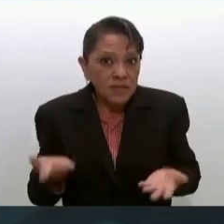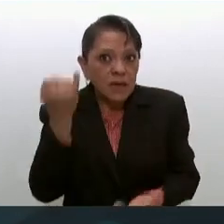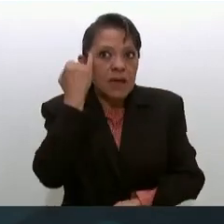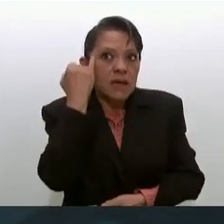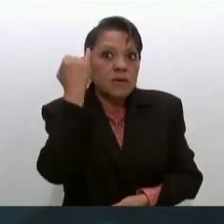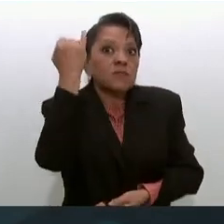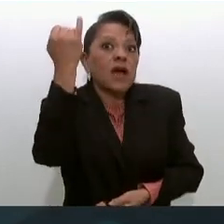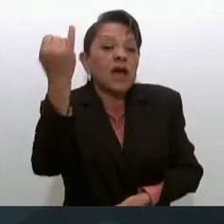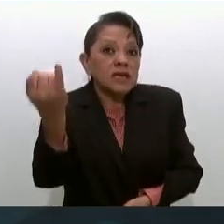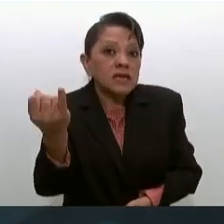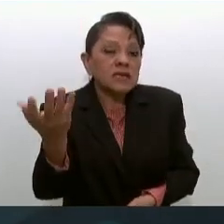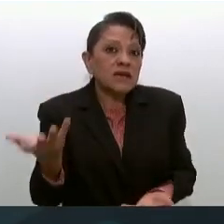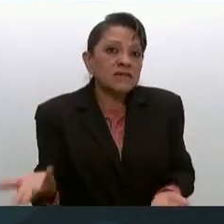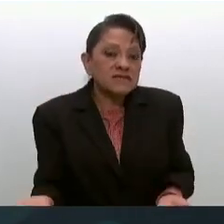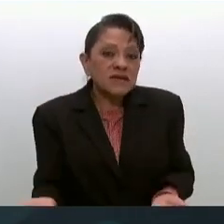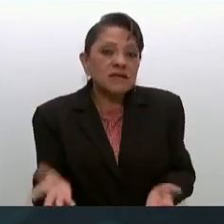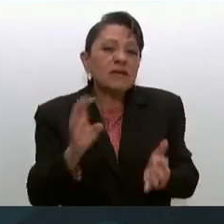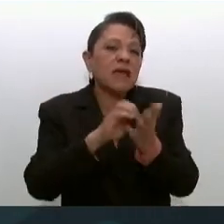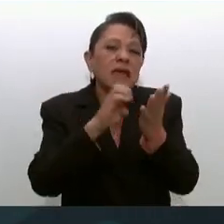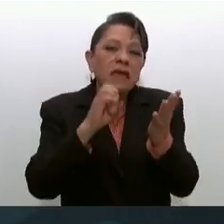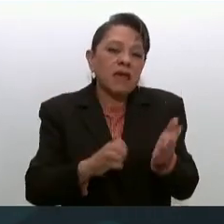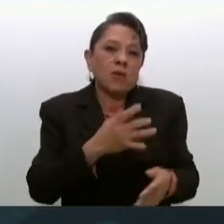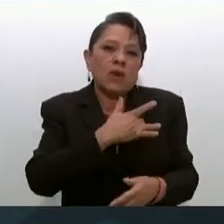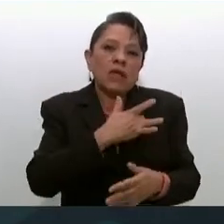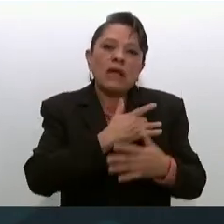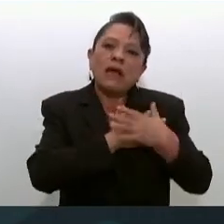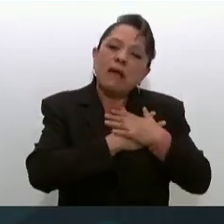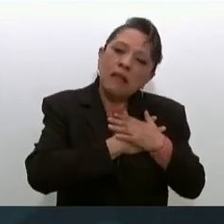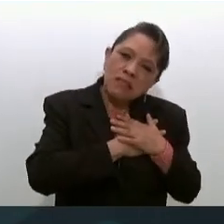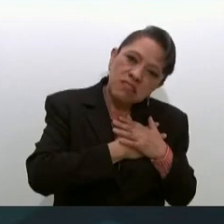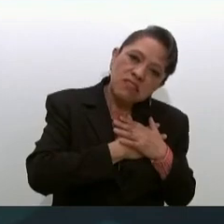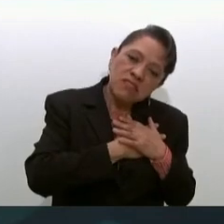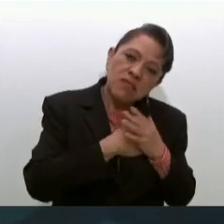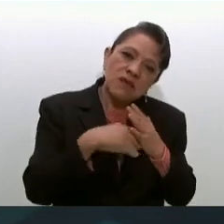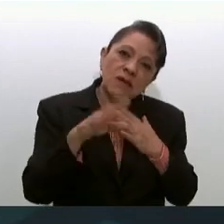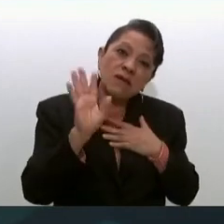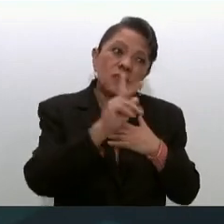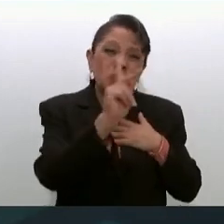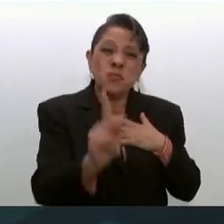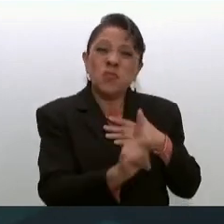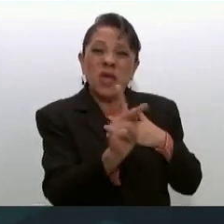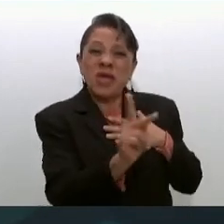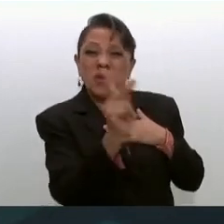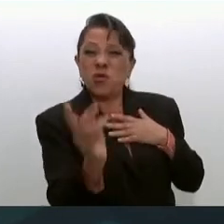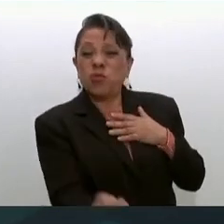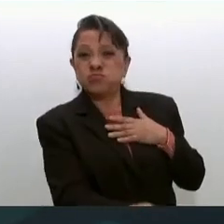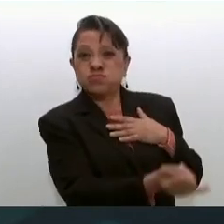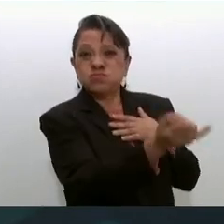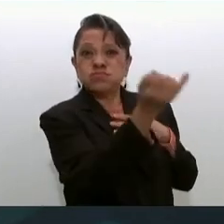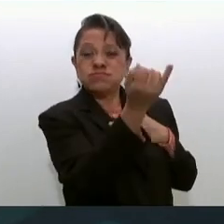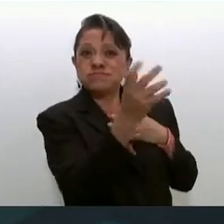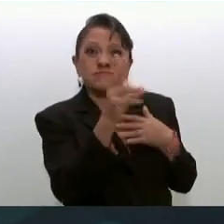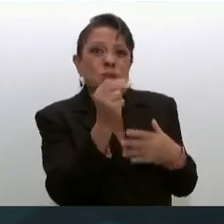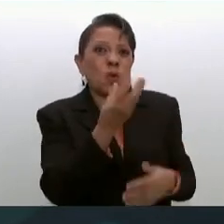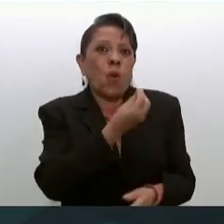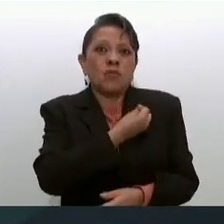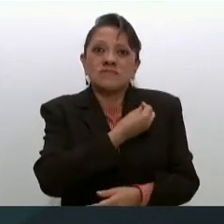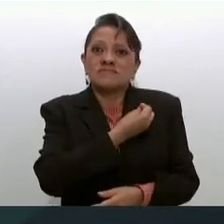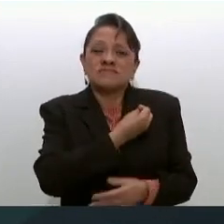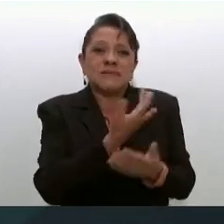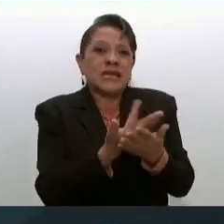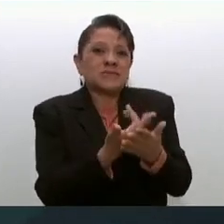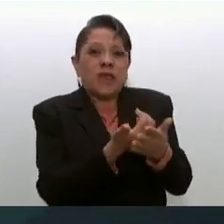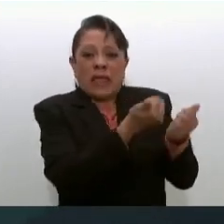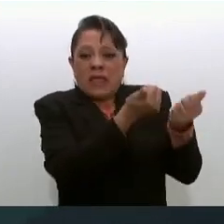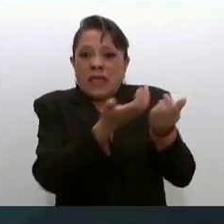uno tiene un infarto en un pueblo no aguanta uno no llegar